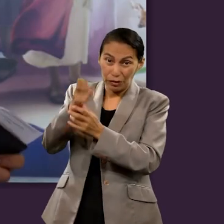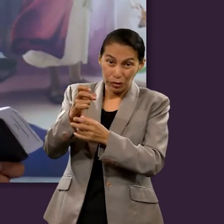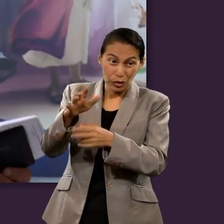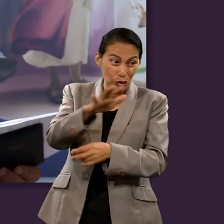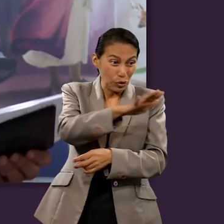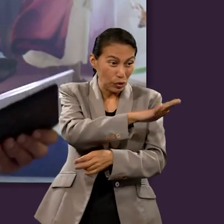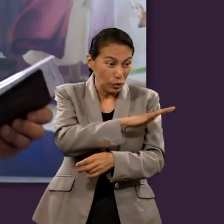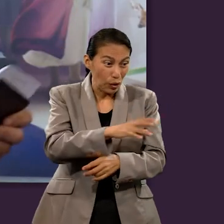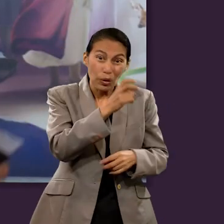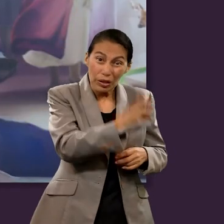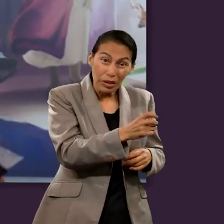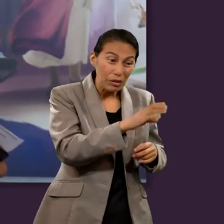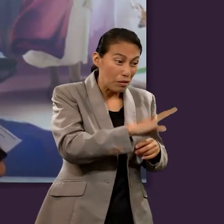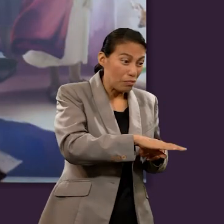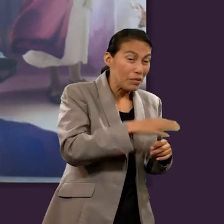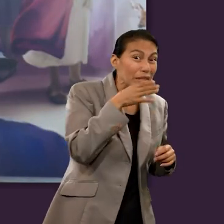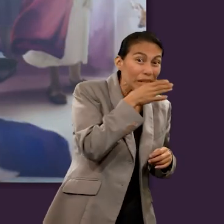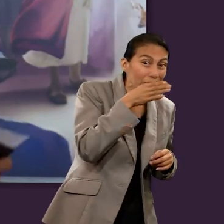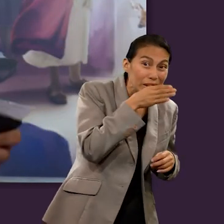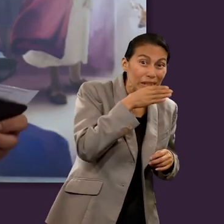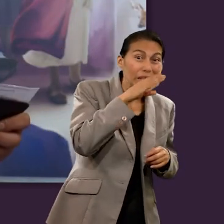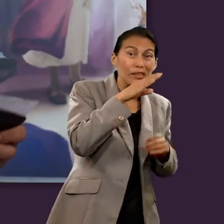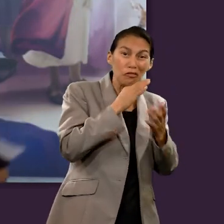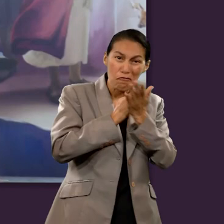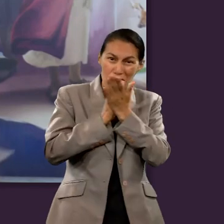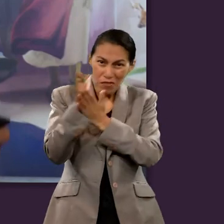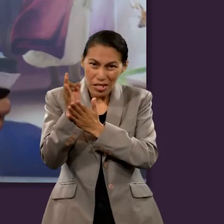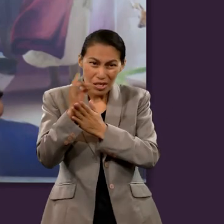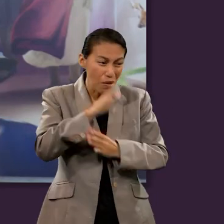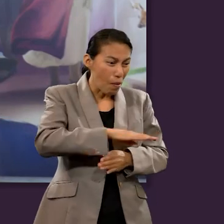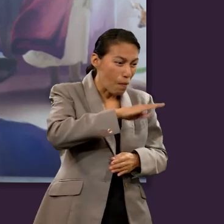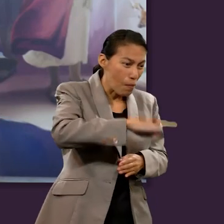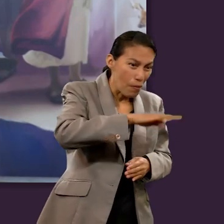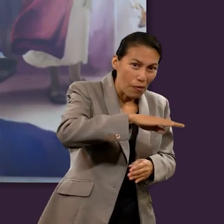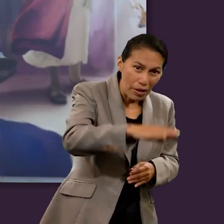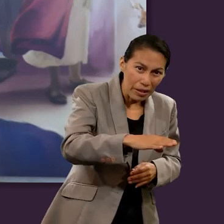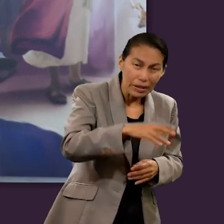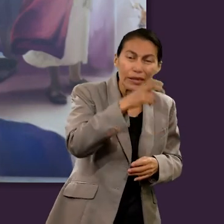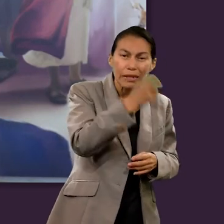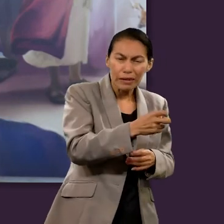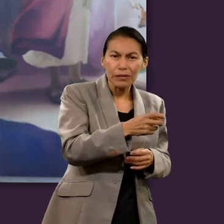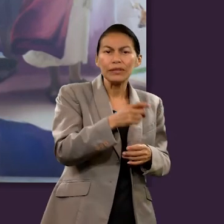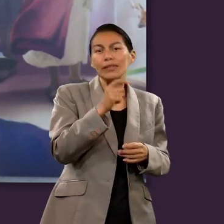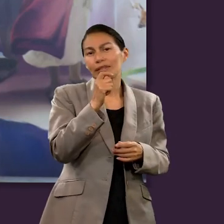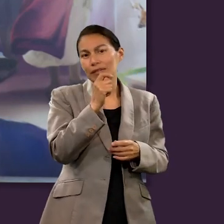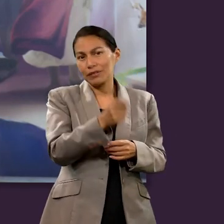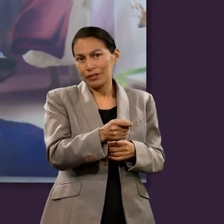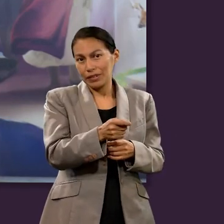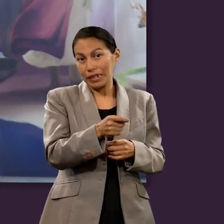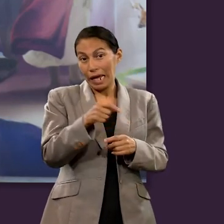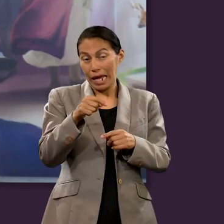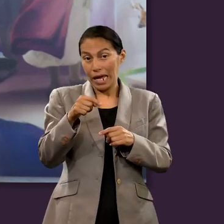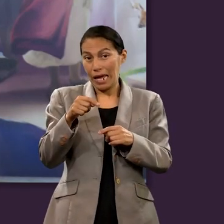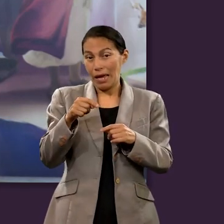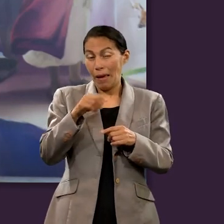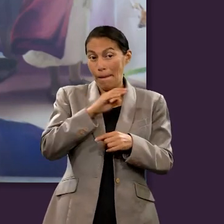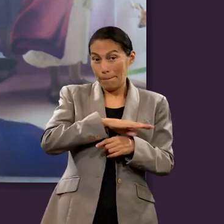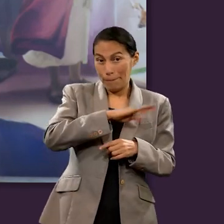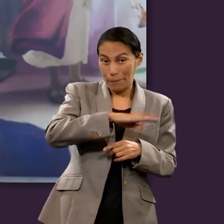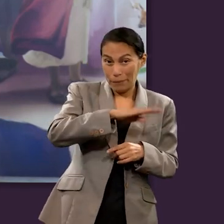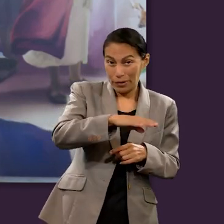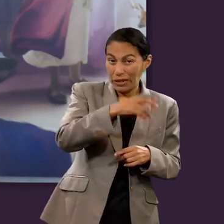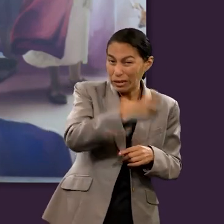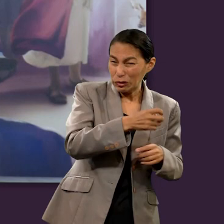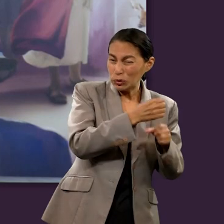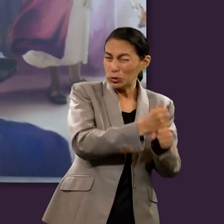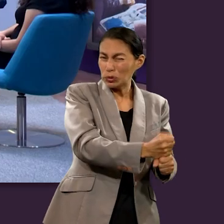extensión a todos que murieron en el nombre o en su nombre entonces es una manera figurada